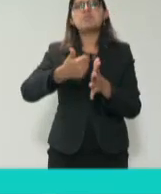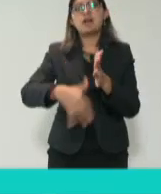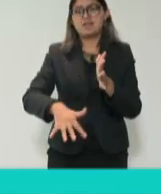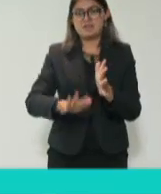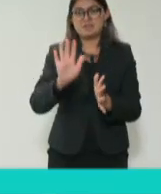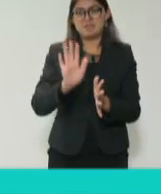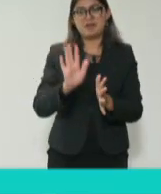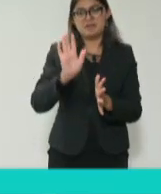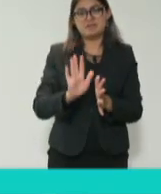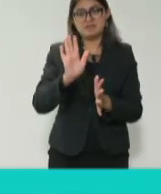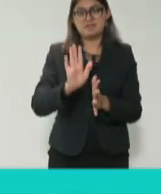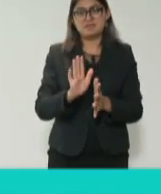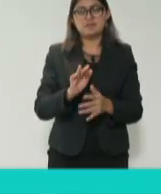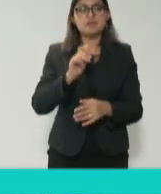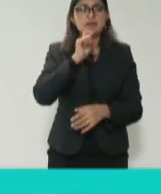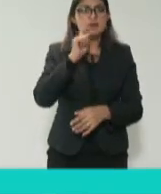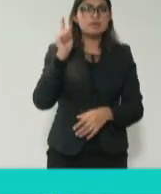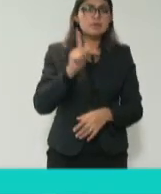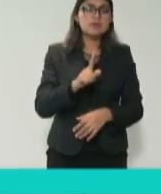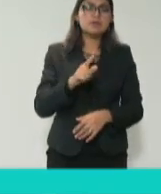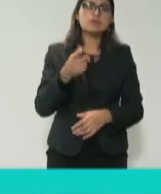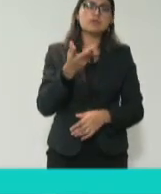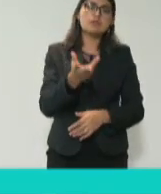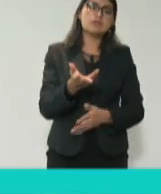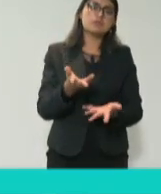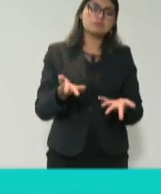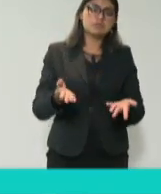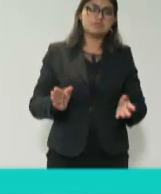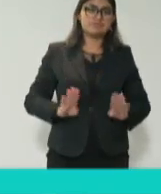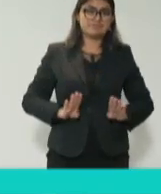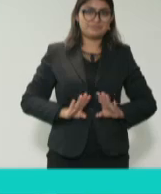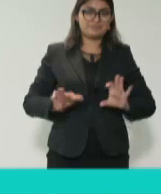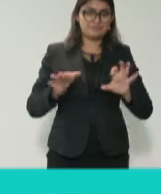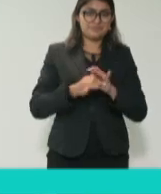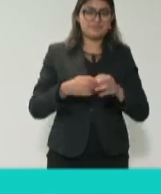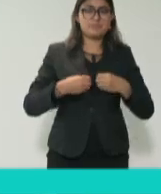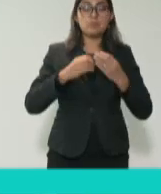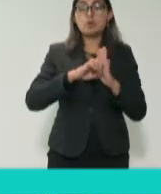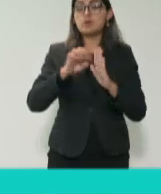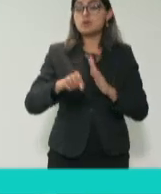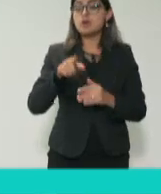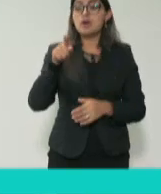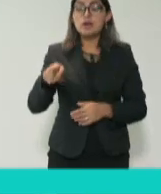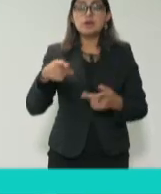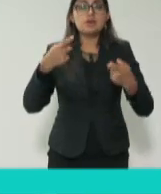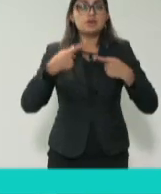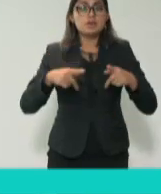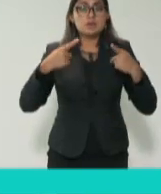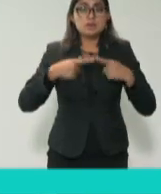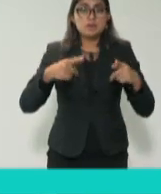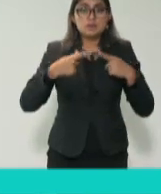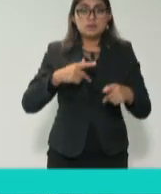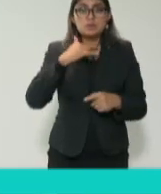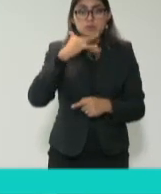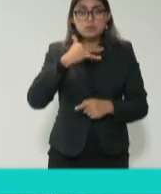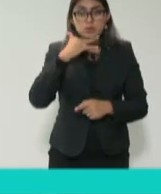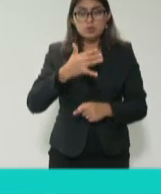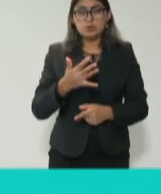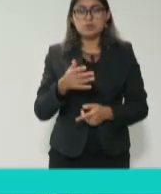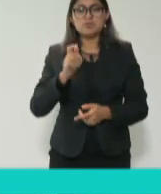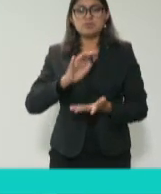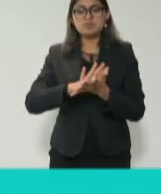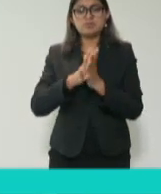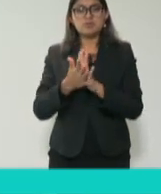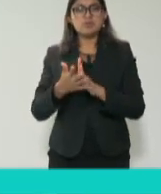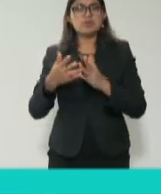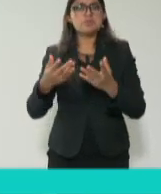pero además también nos cuesta vidas. Para mí, la corrupción también mata. Cuando no tenemos una gestión adecuada, en los términos que yo pienso que